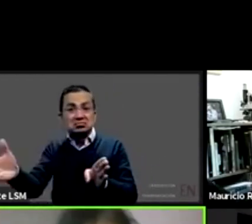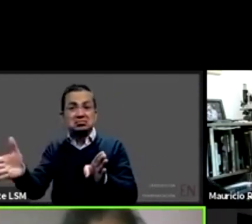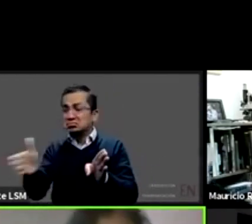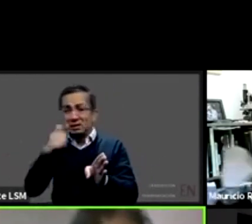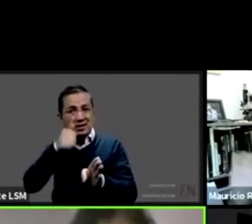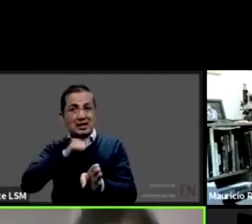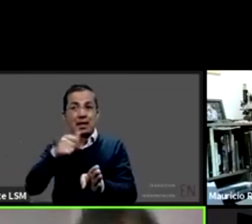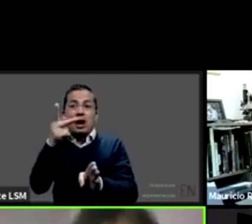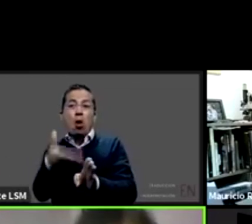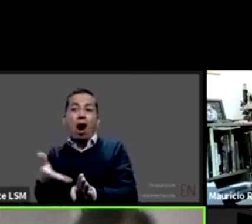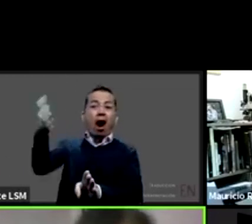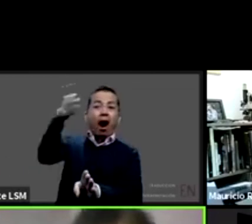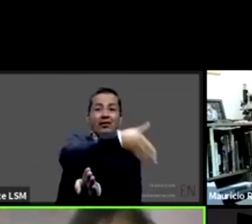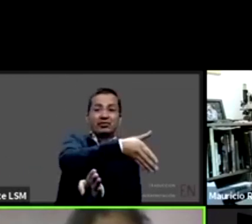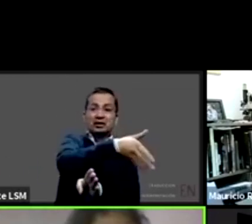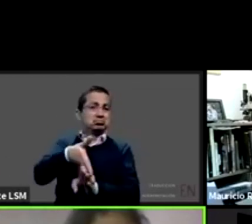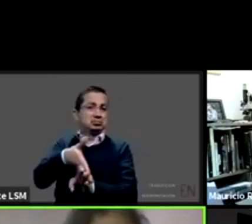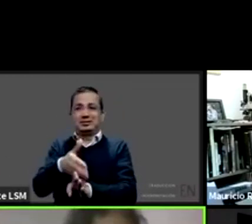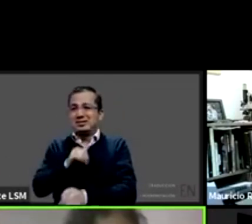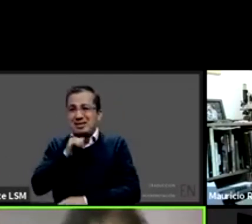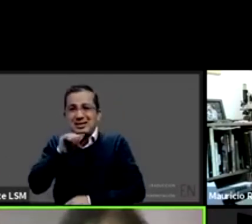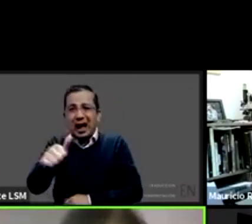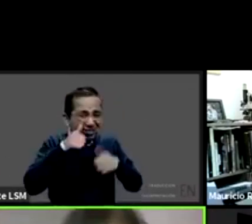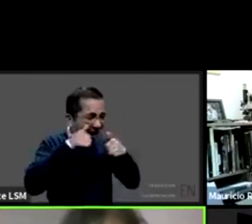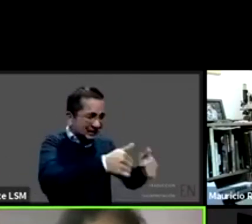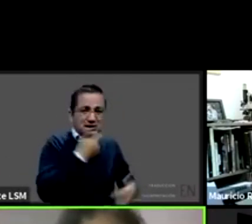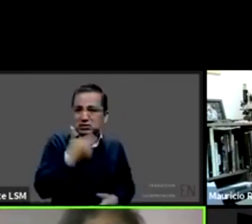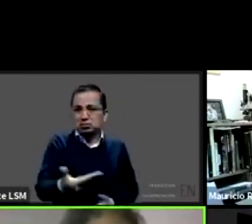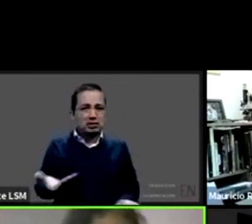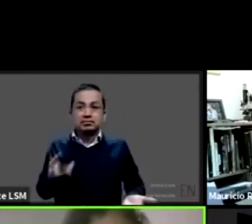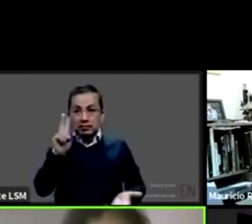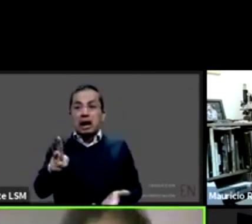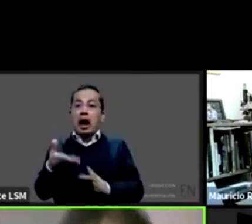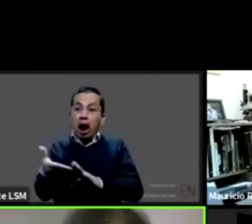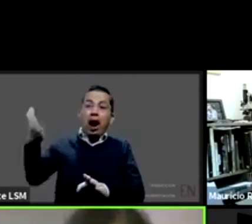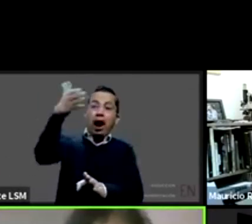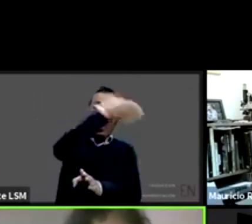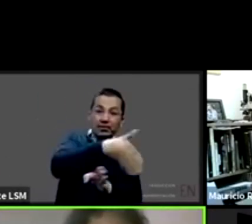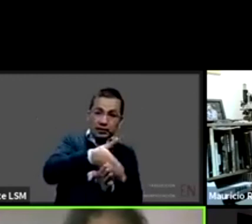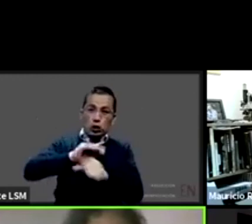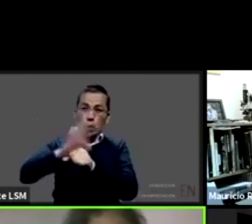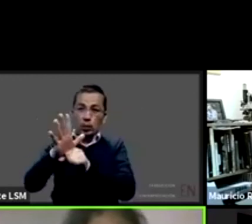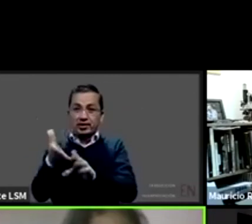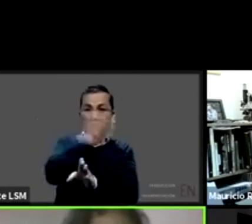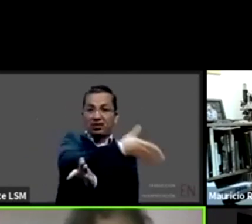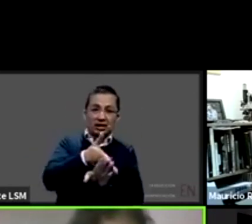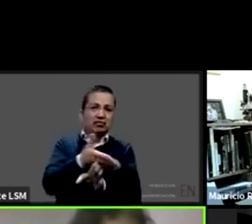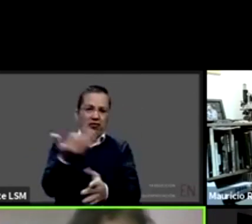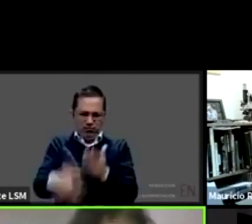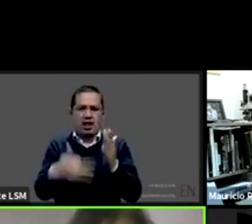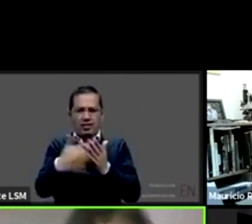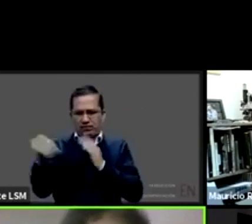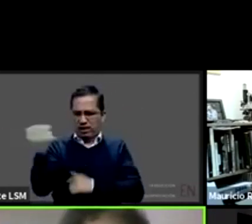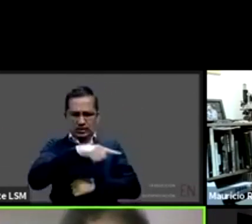con ausencias previas en términos de capacitación de sensibilización y de